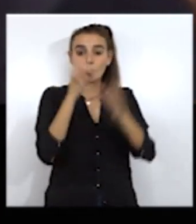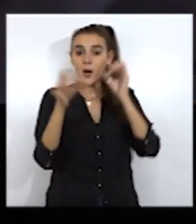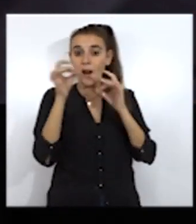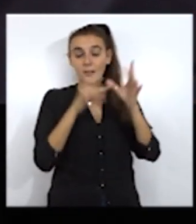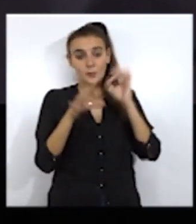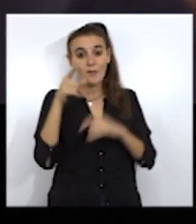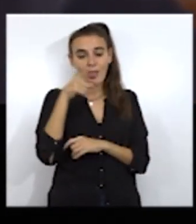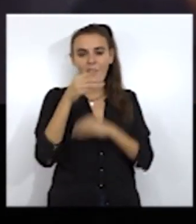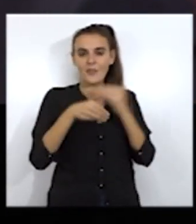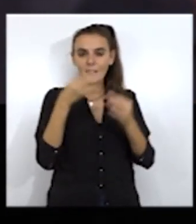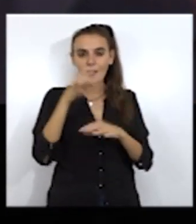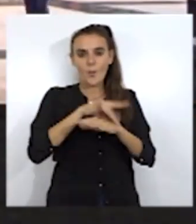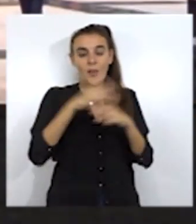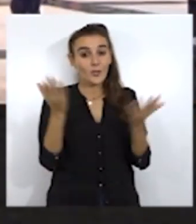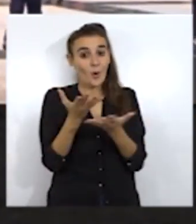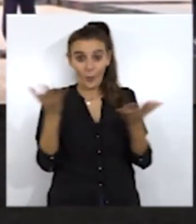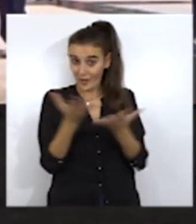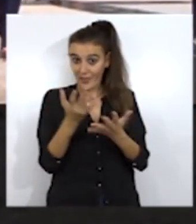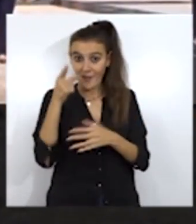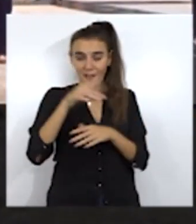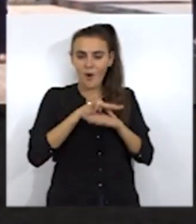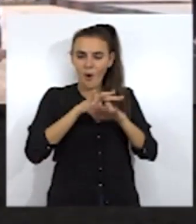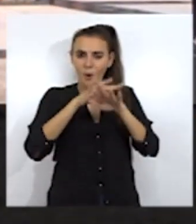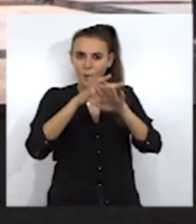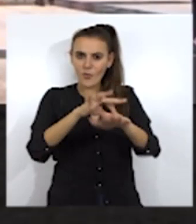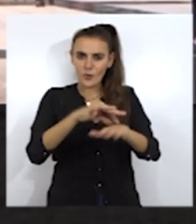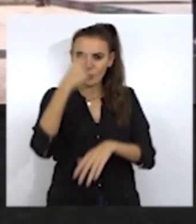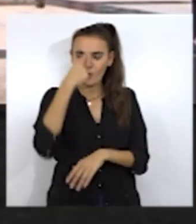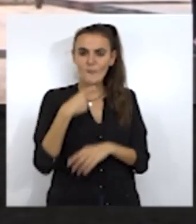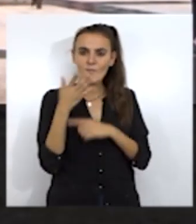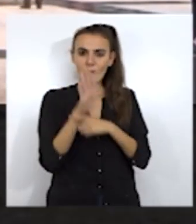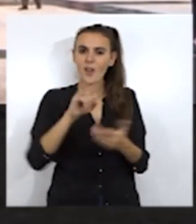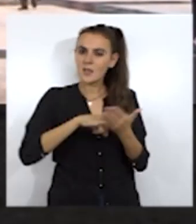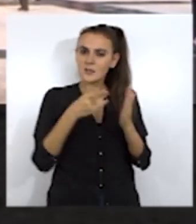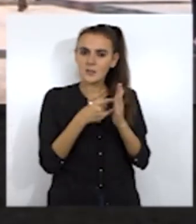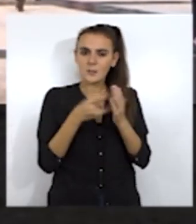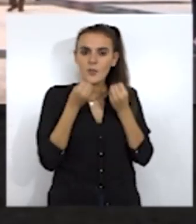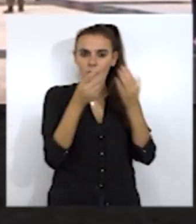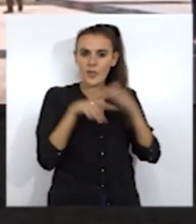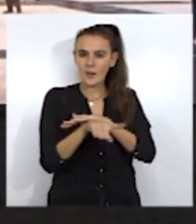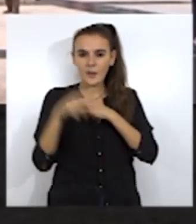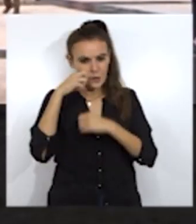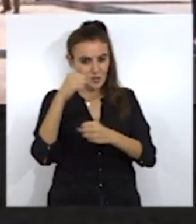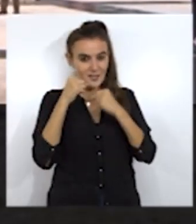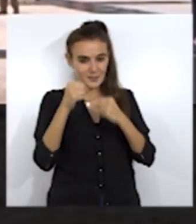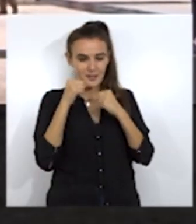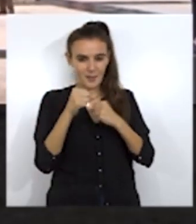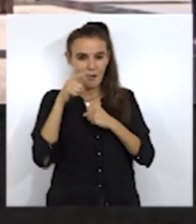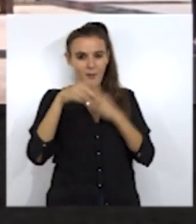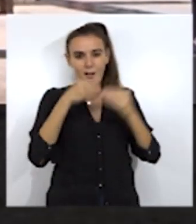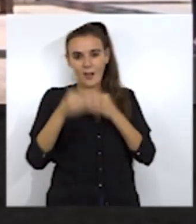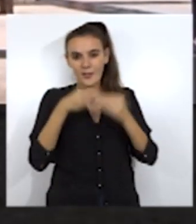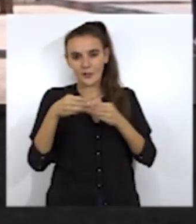de su actividad asistencial como médico de urgencias, ha orientado su perfil profesional hacia los sistemas de información y gestión sanitaria,